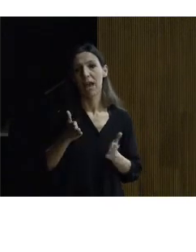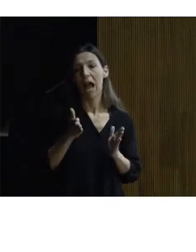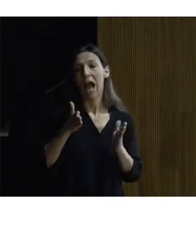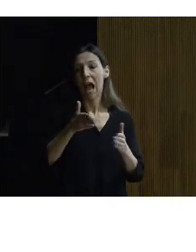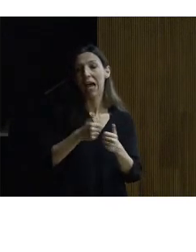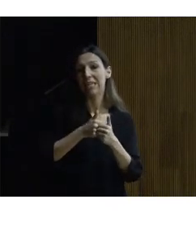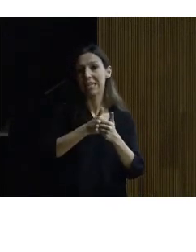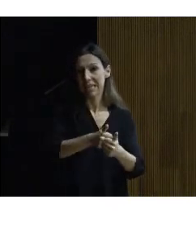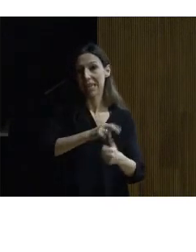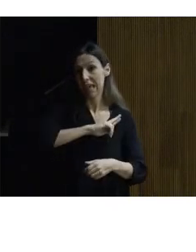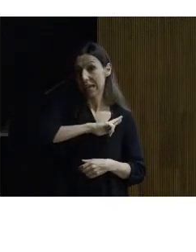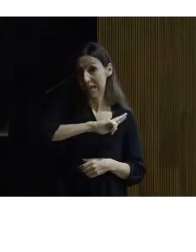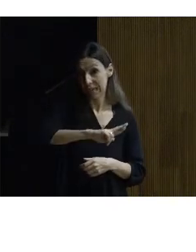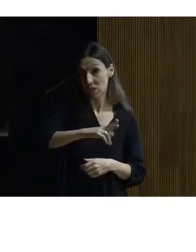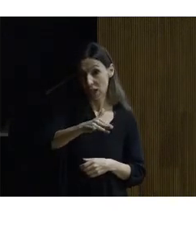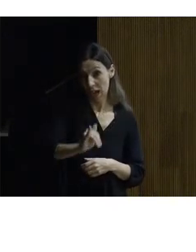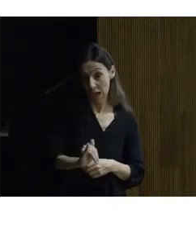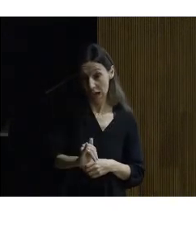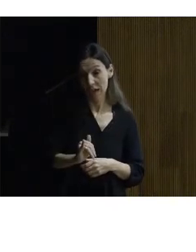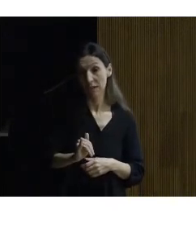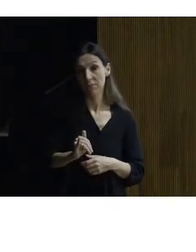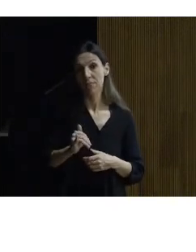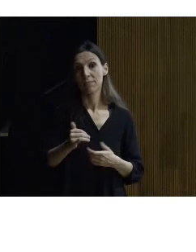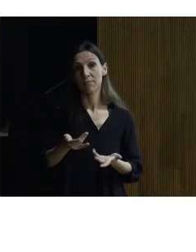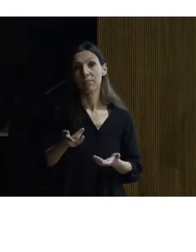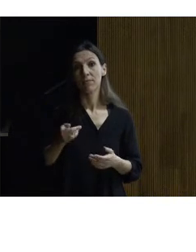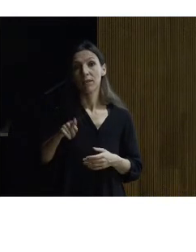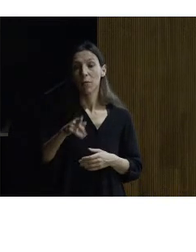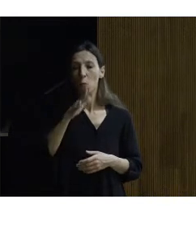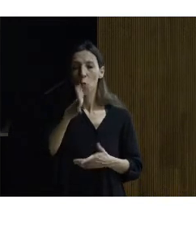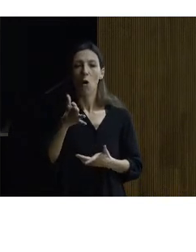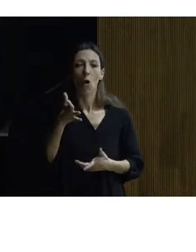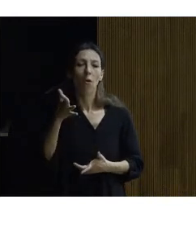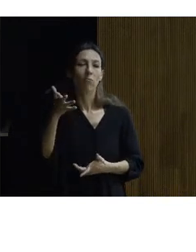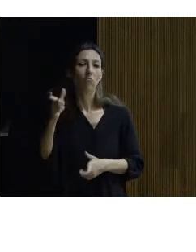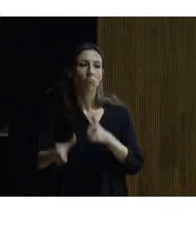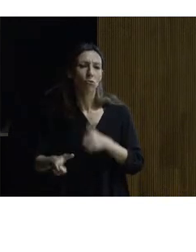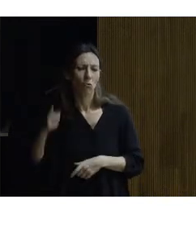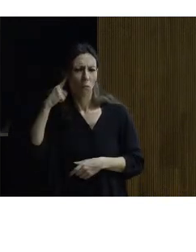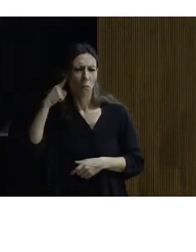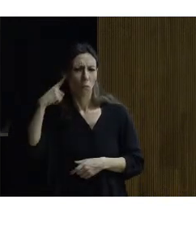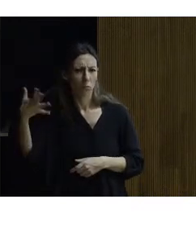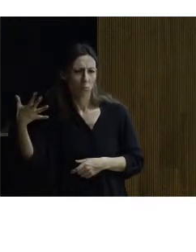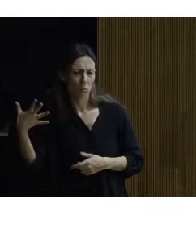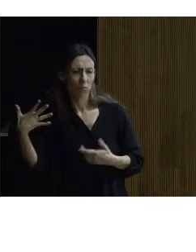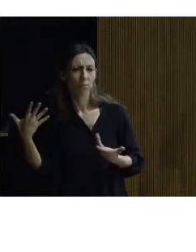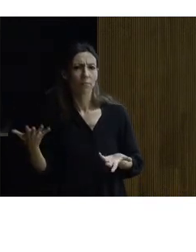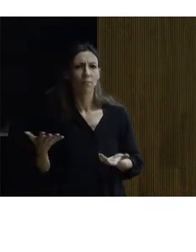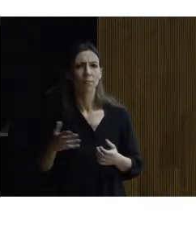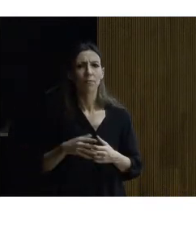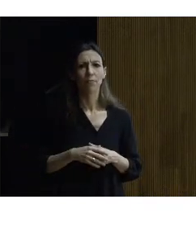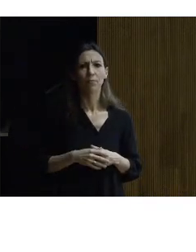como acabo de ver asistencia por otra parte de personajes como Juanelo y otros que estaban en su sed